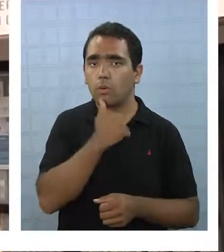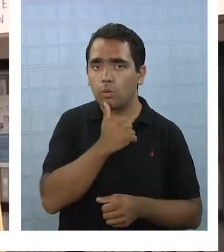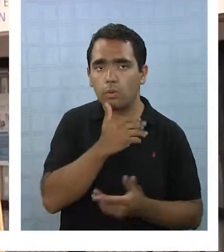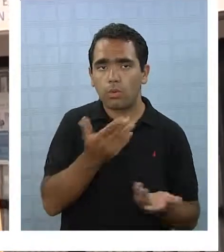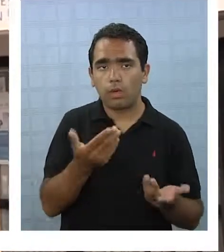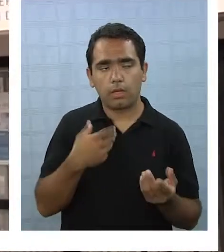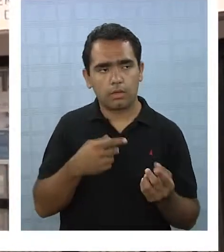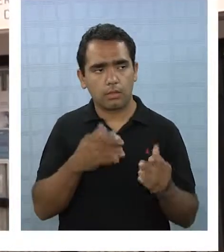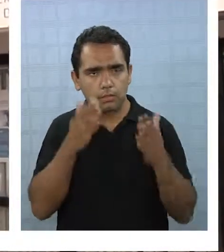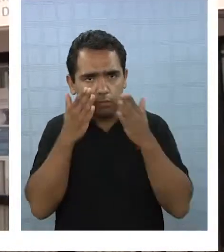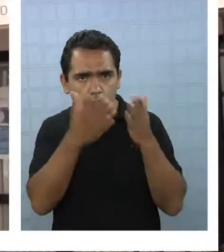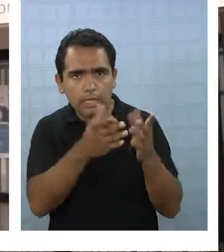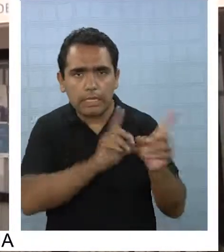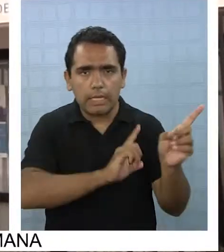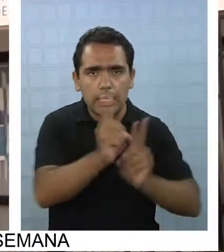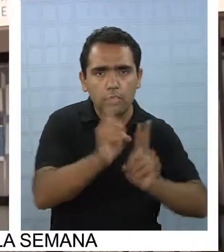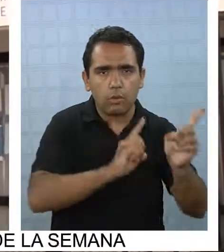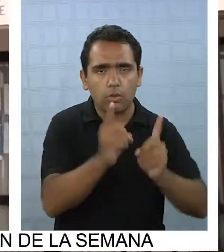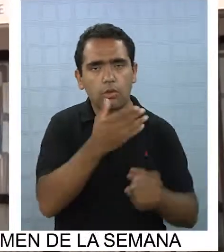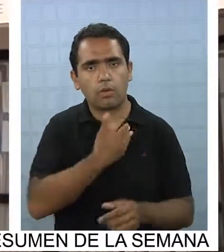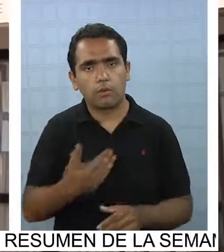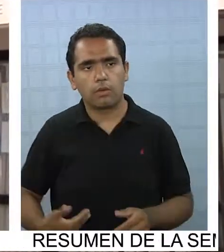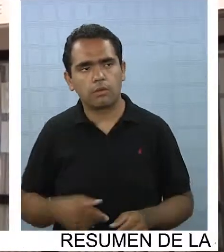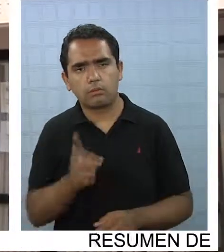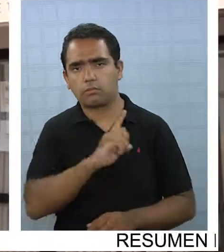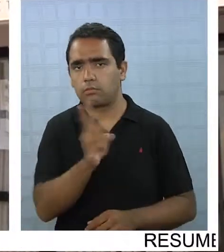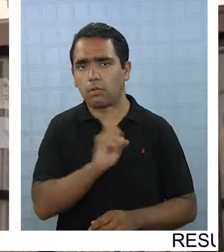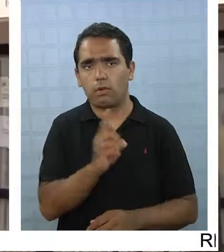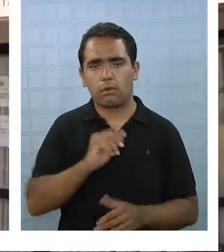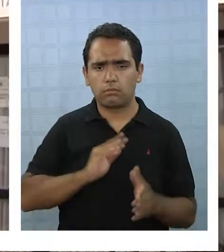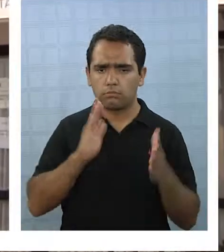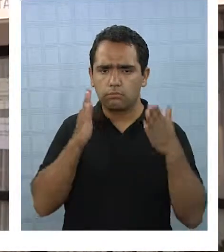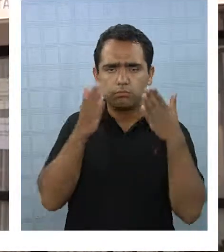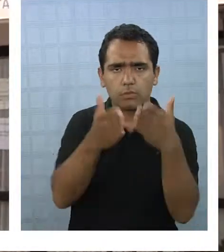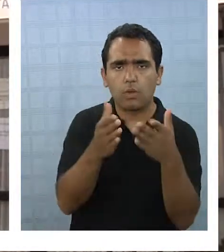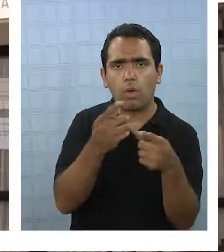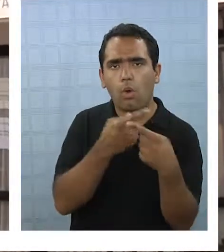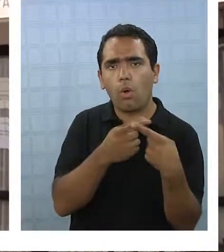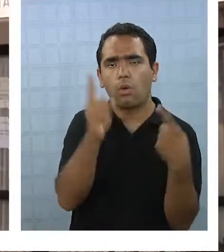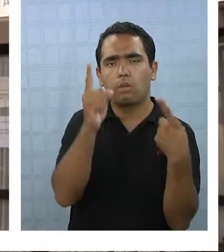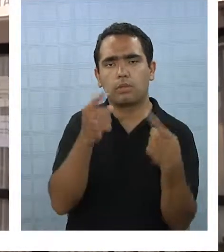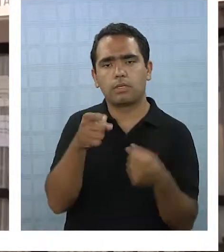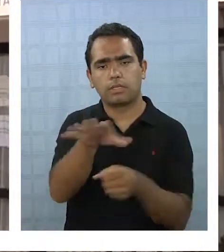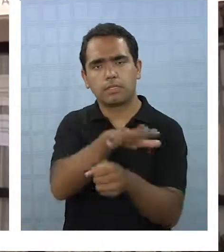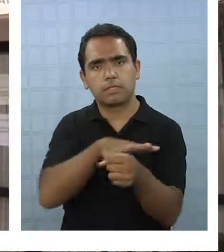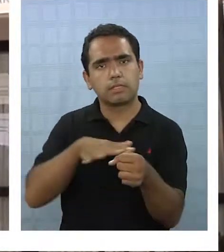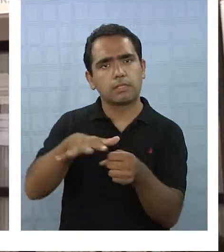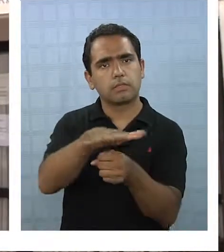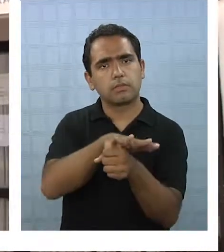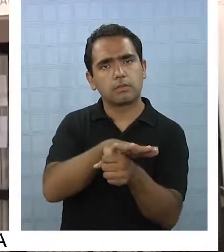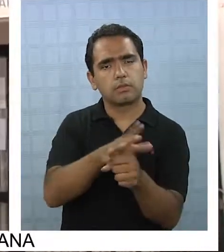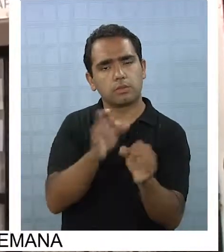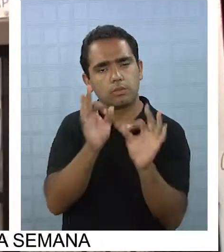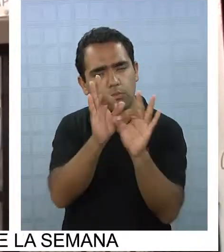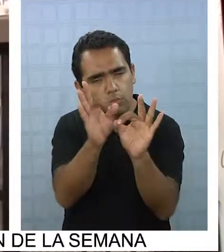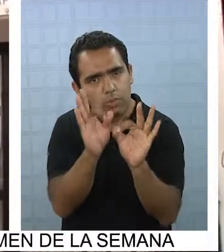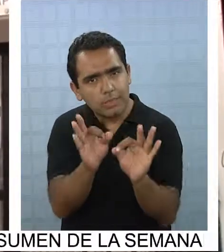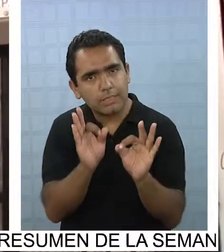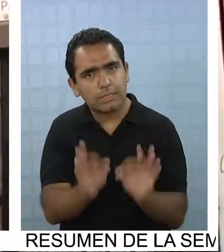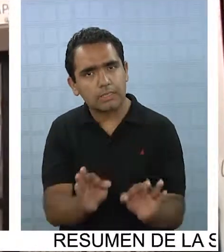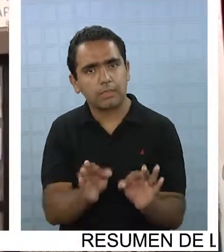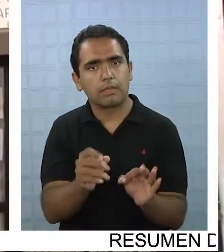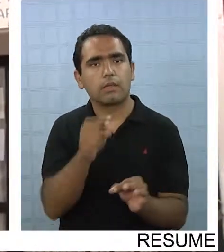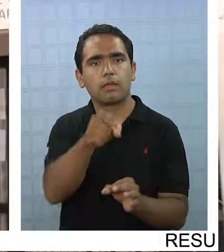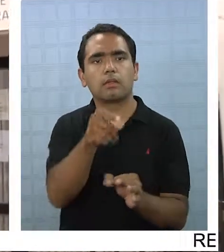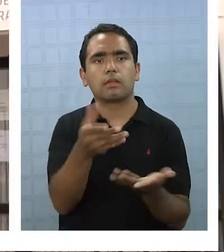con la gestión del gobierno. Más bien hay algunas situaciones puntuales que más bien vinculan